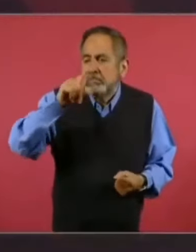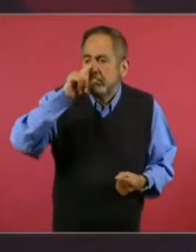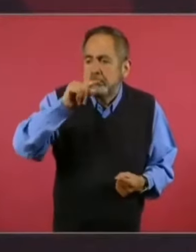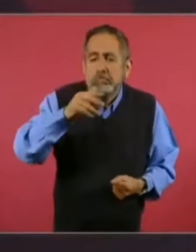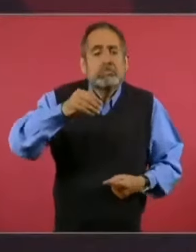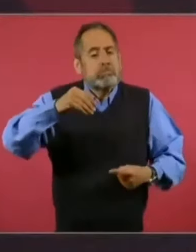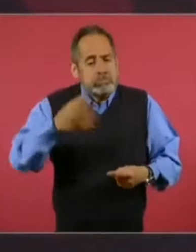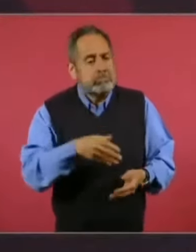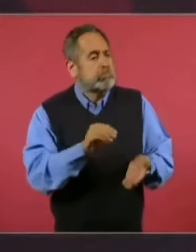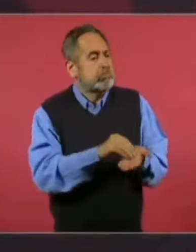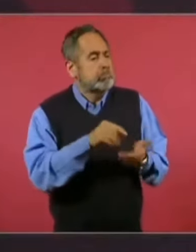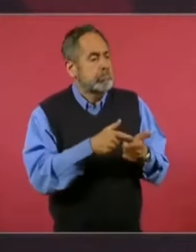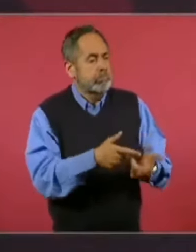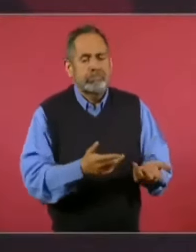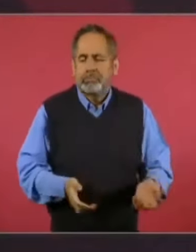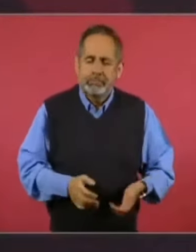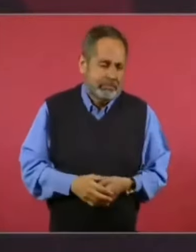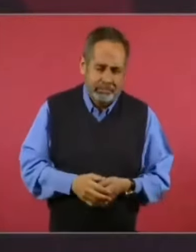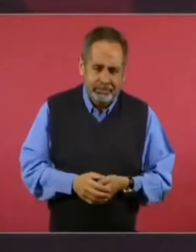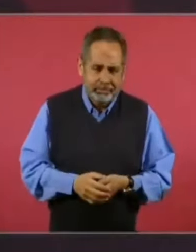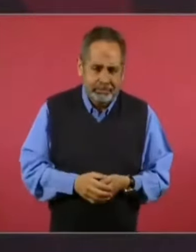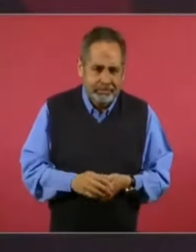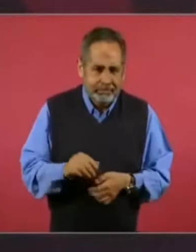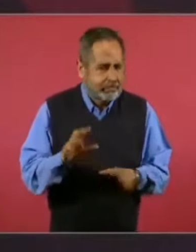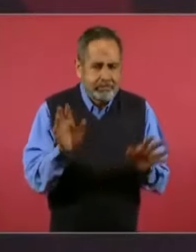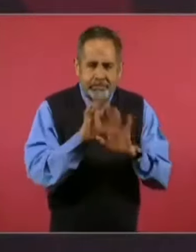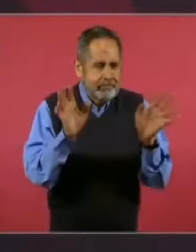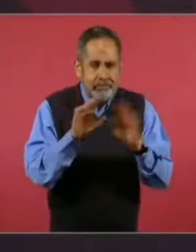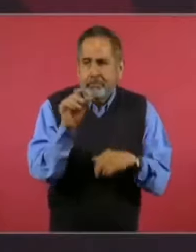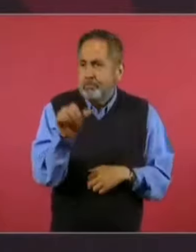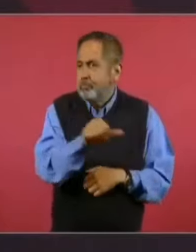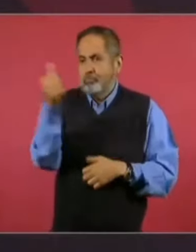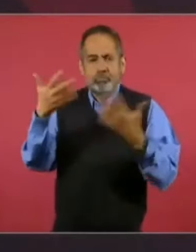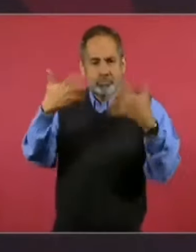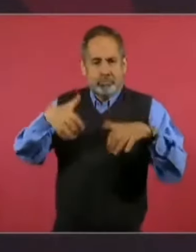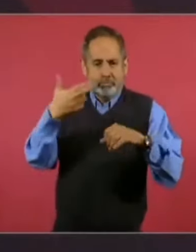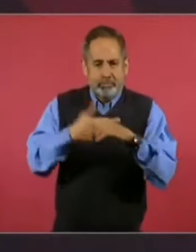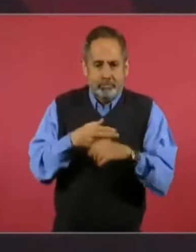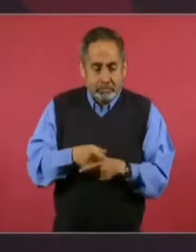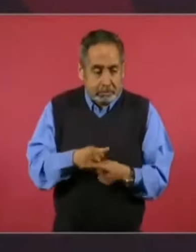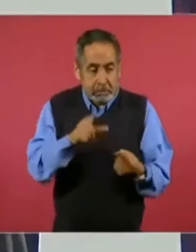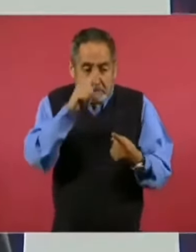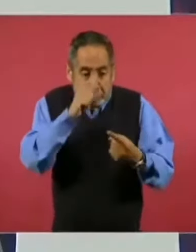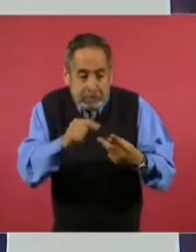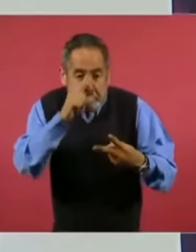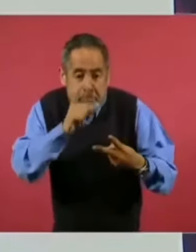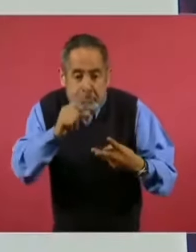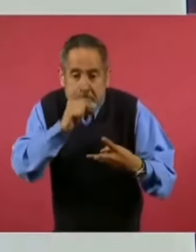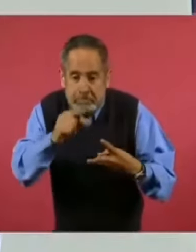Cualquier otro trabajador con tanta falla